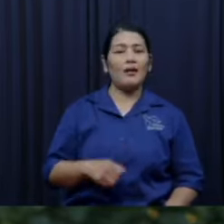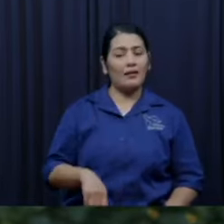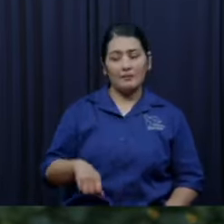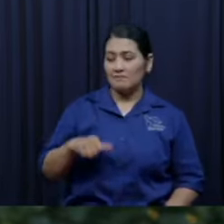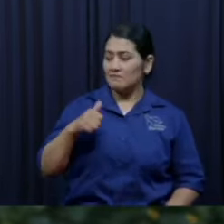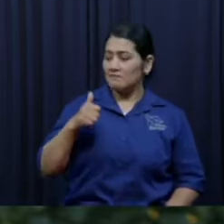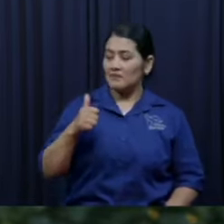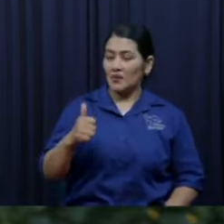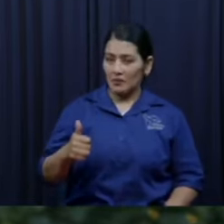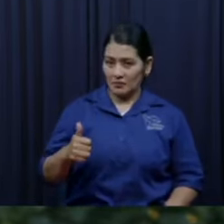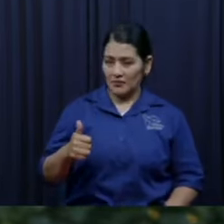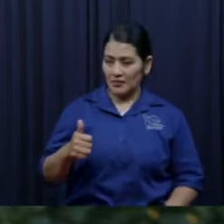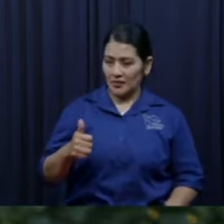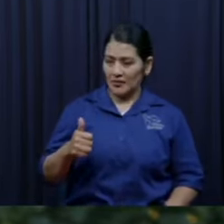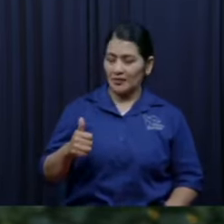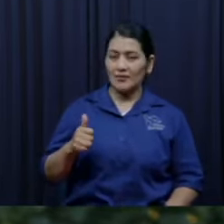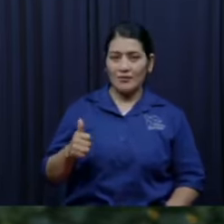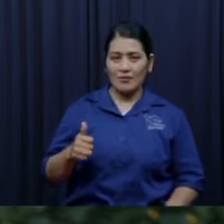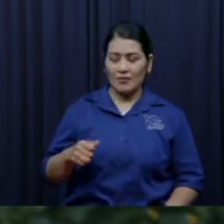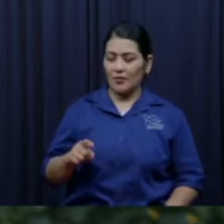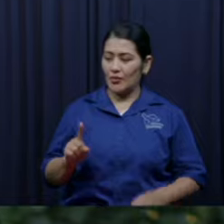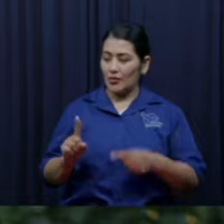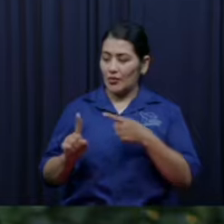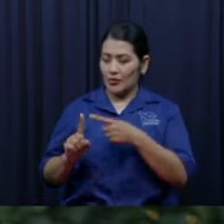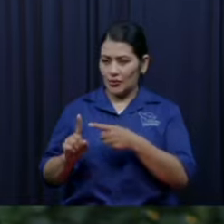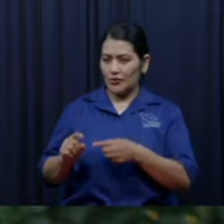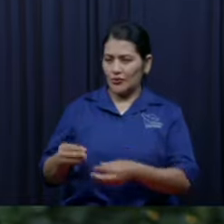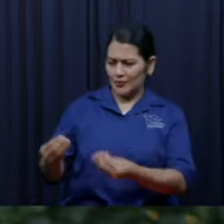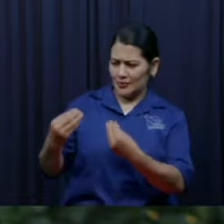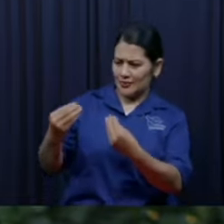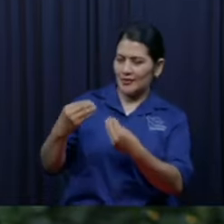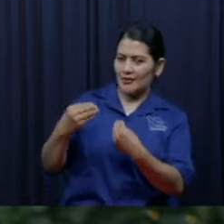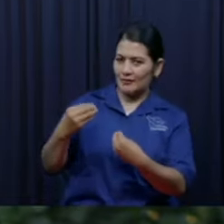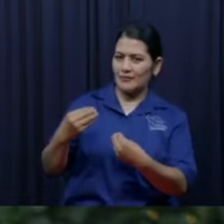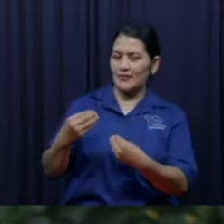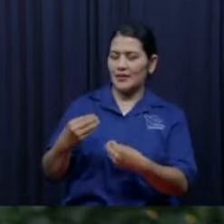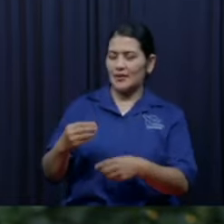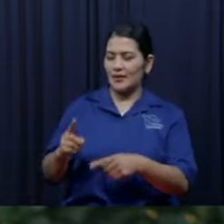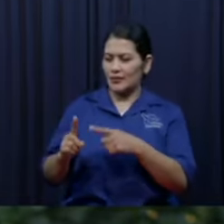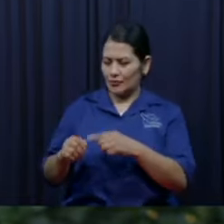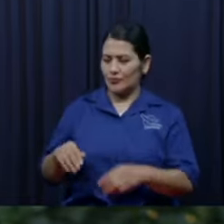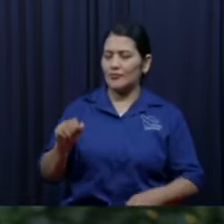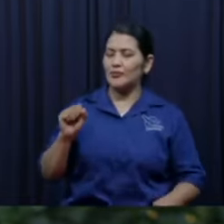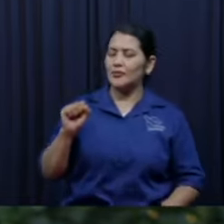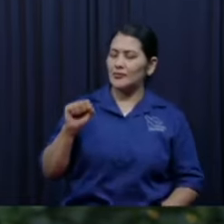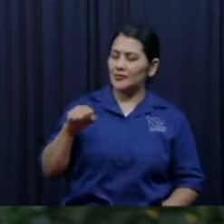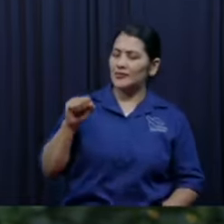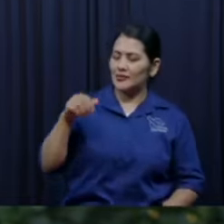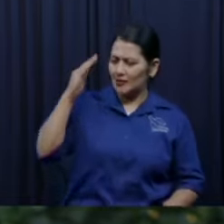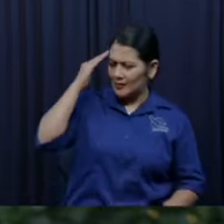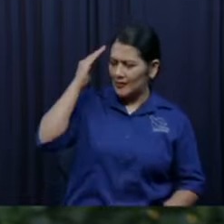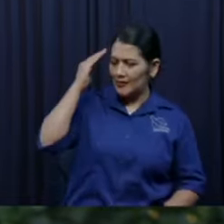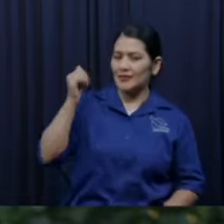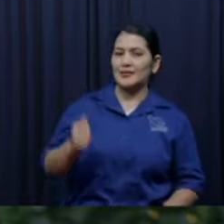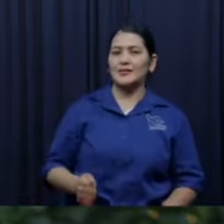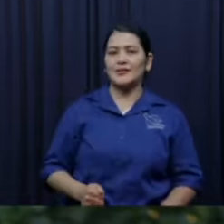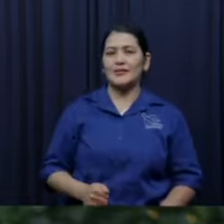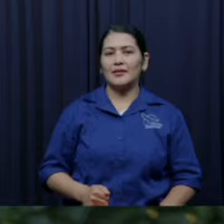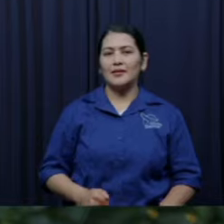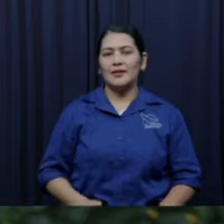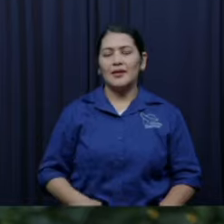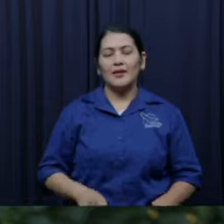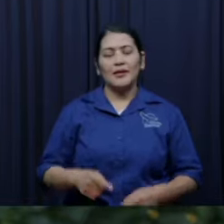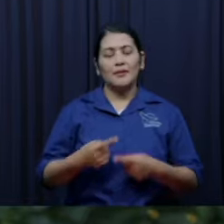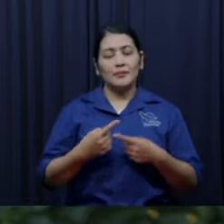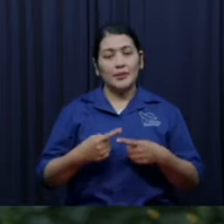pero pues sus padres se la habían enseñado conforme la biblia y él tenía convicción pero la gente necia hermano lo